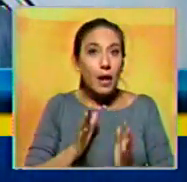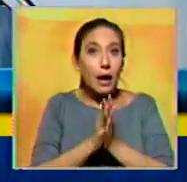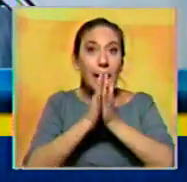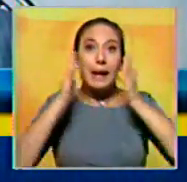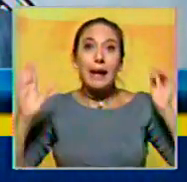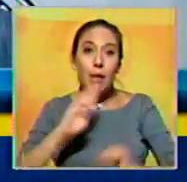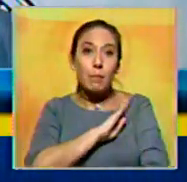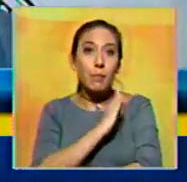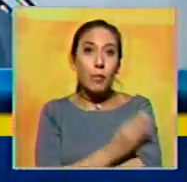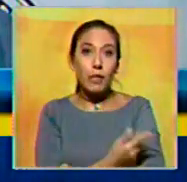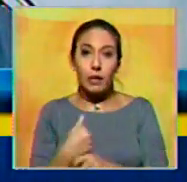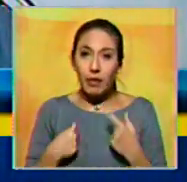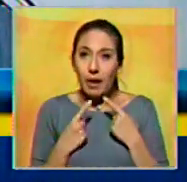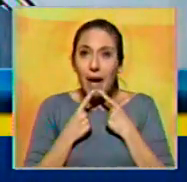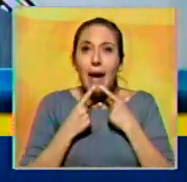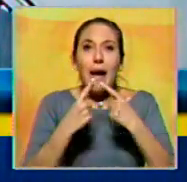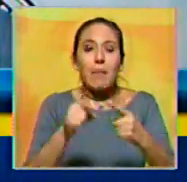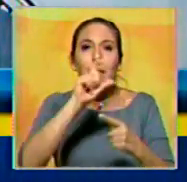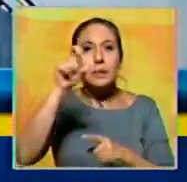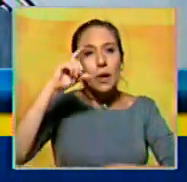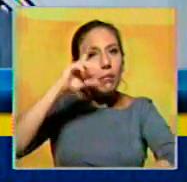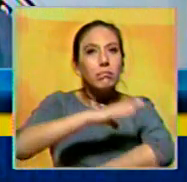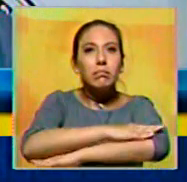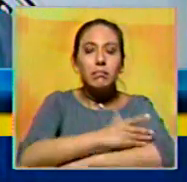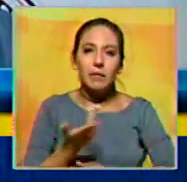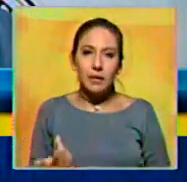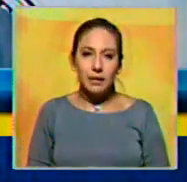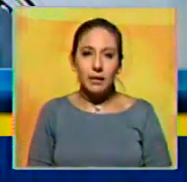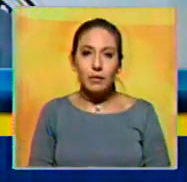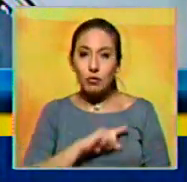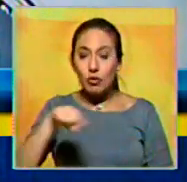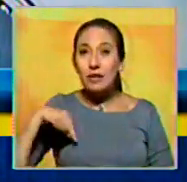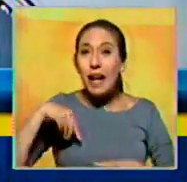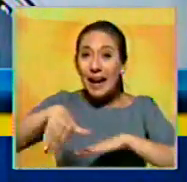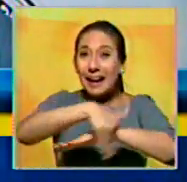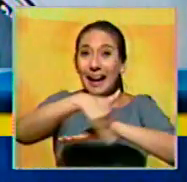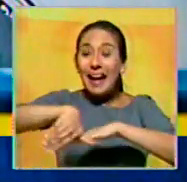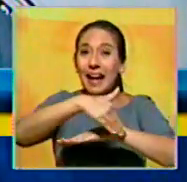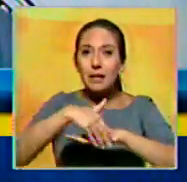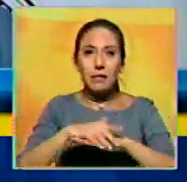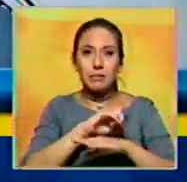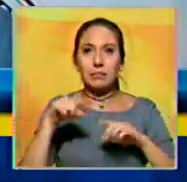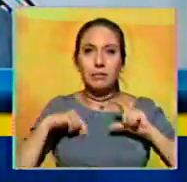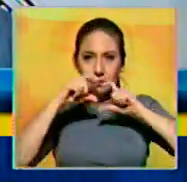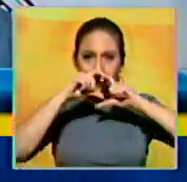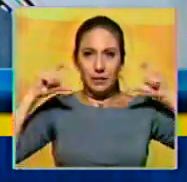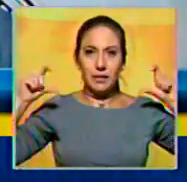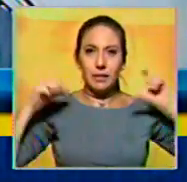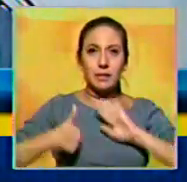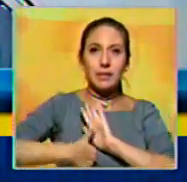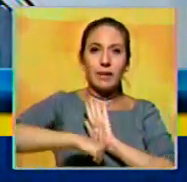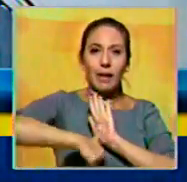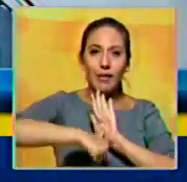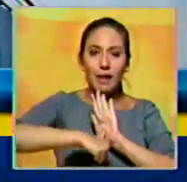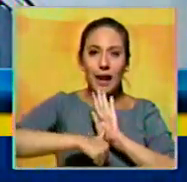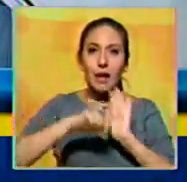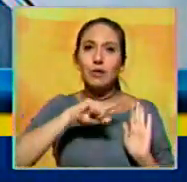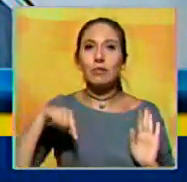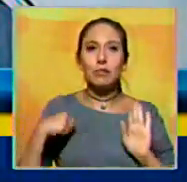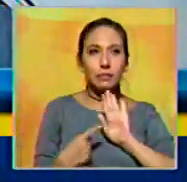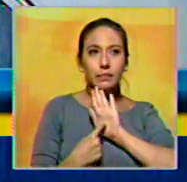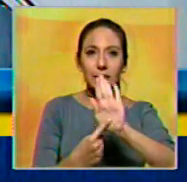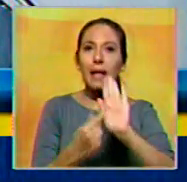llevar nuestro mensaje a tanta gente. Estamos en la calle con la cédula en la cara, somos ejemplo, somos